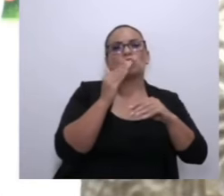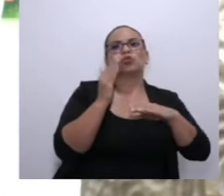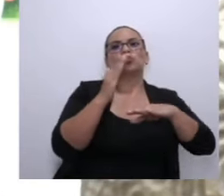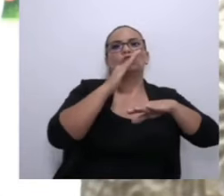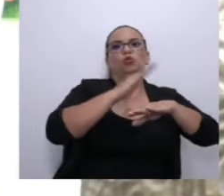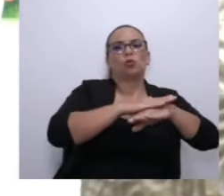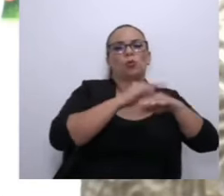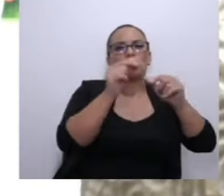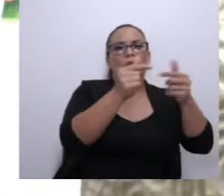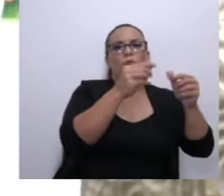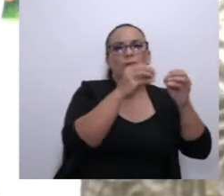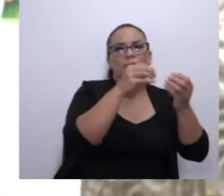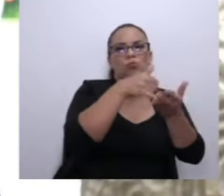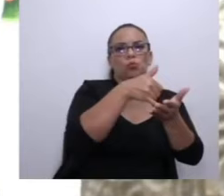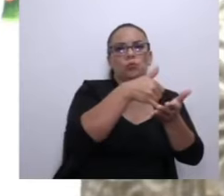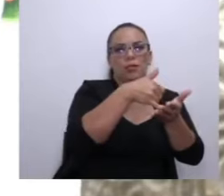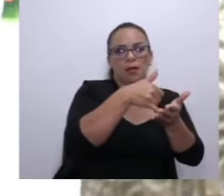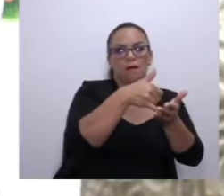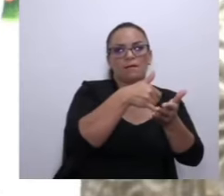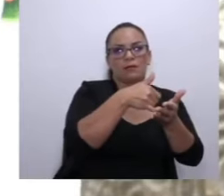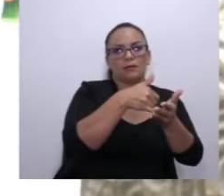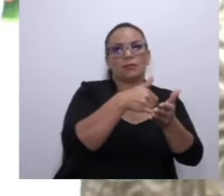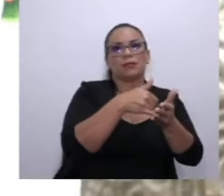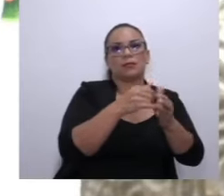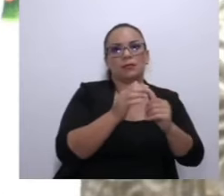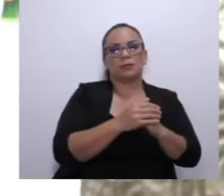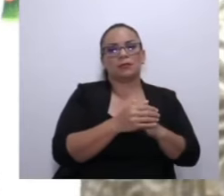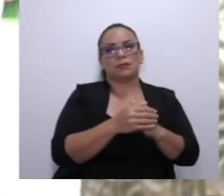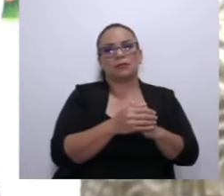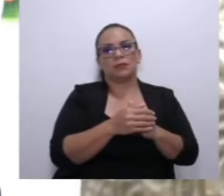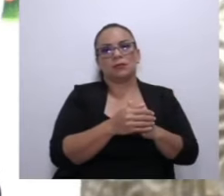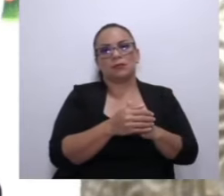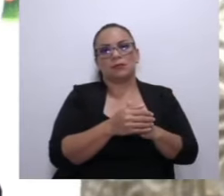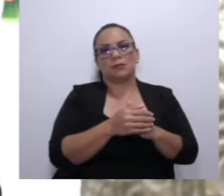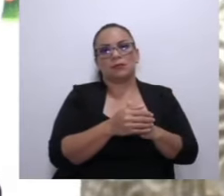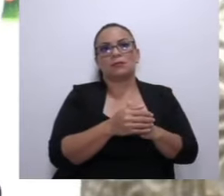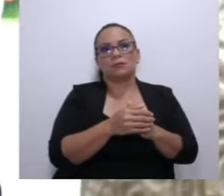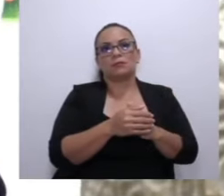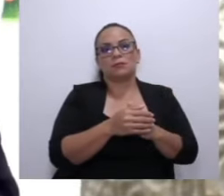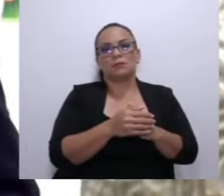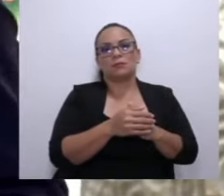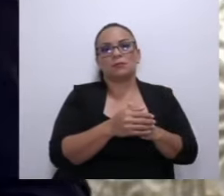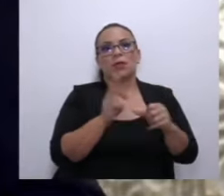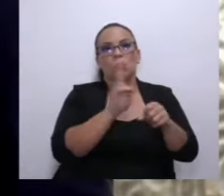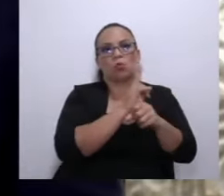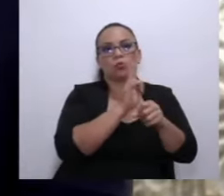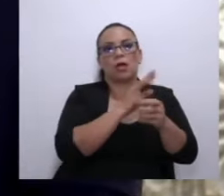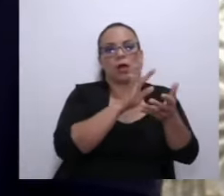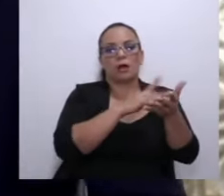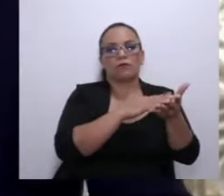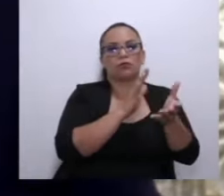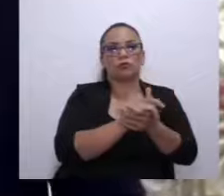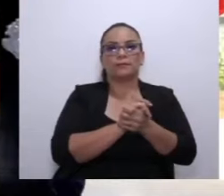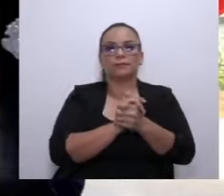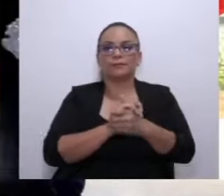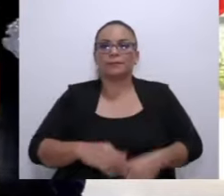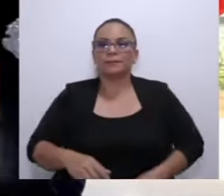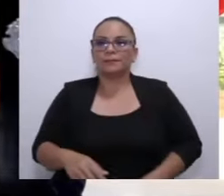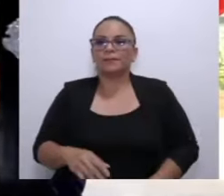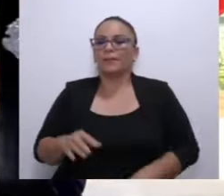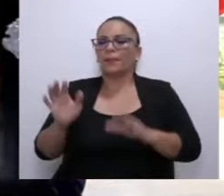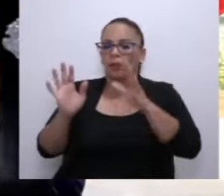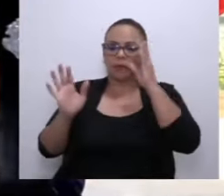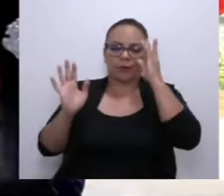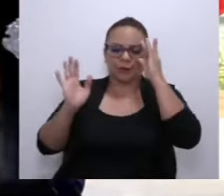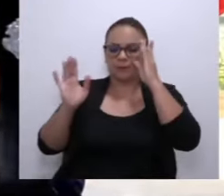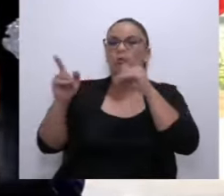más vulnerables que son quienes consumen prioritariamente el esteriano, arroz. Sí, sí, o sea, lo que el Ministro